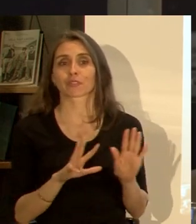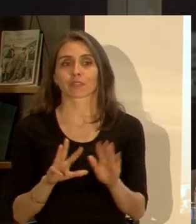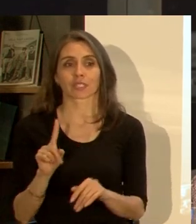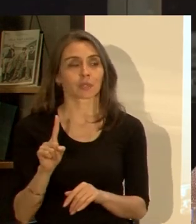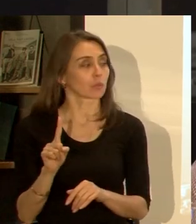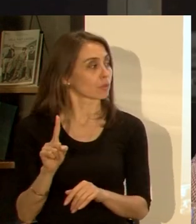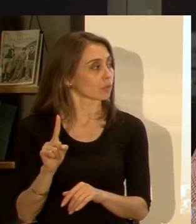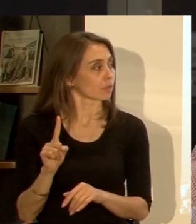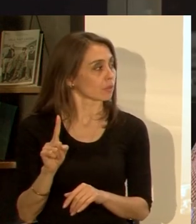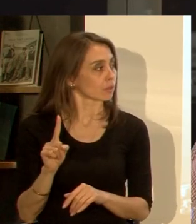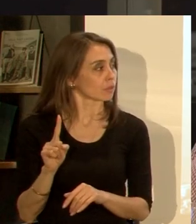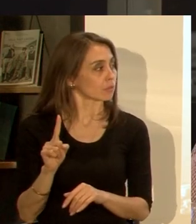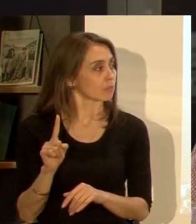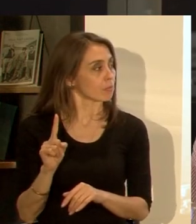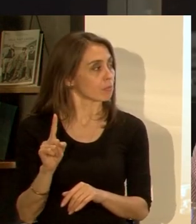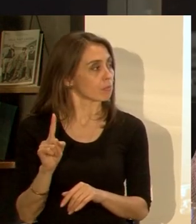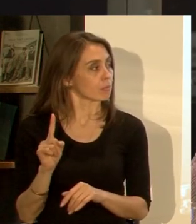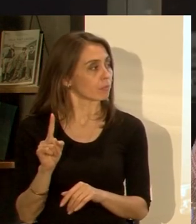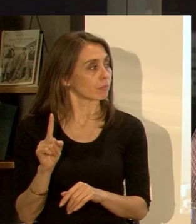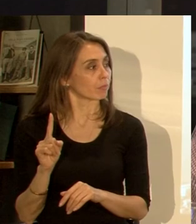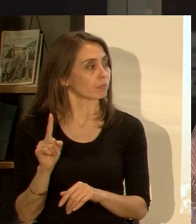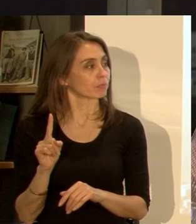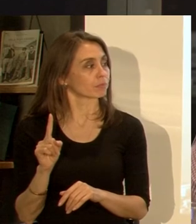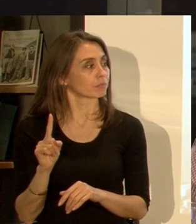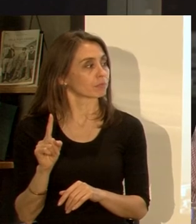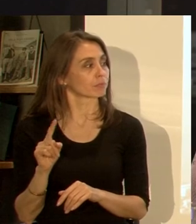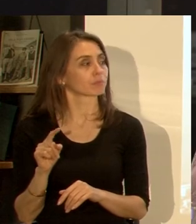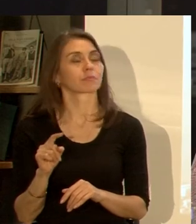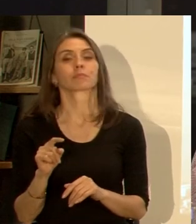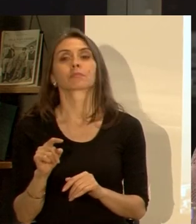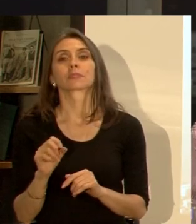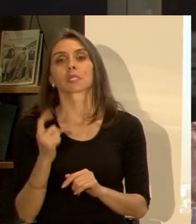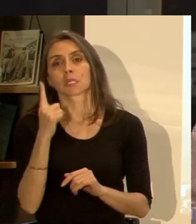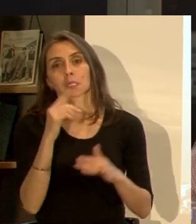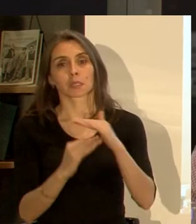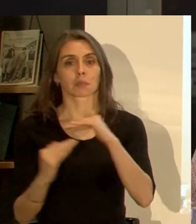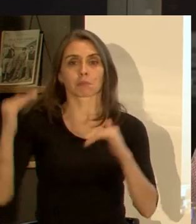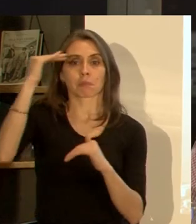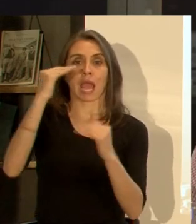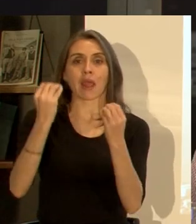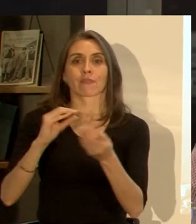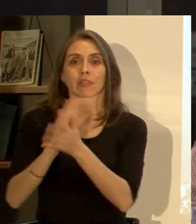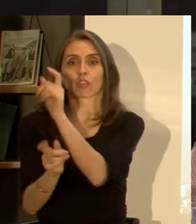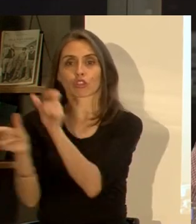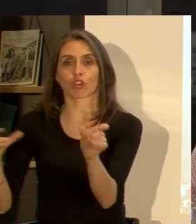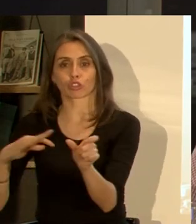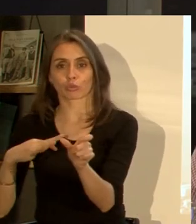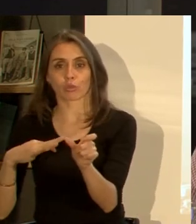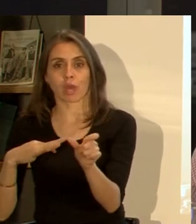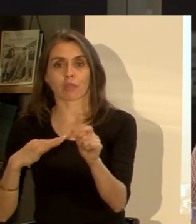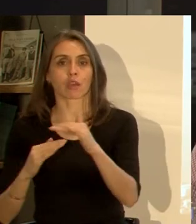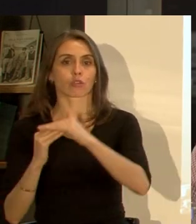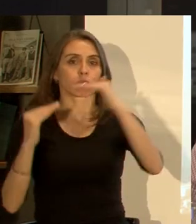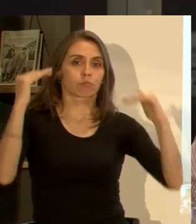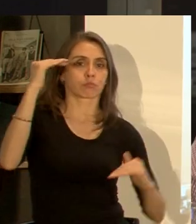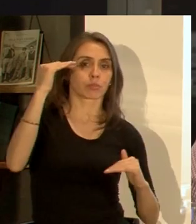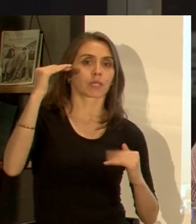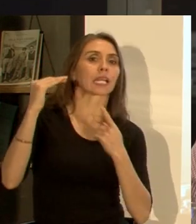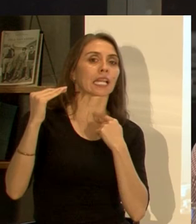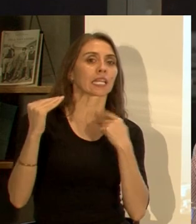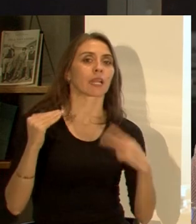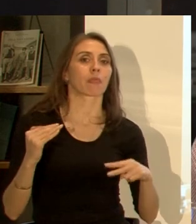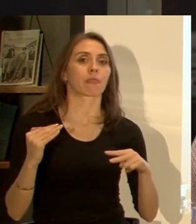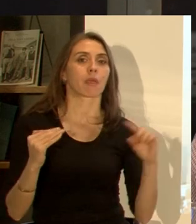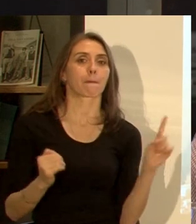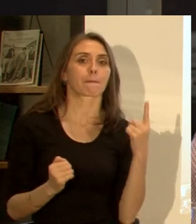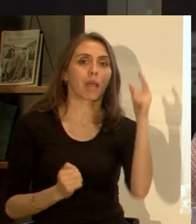equivoco y en el fondo lo que hace es anteponer el bien común por sobre el bien privado y es algo que nosotros tenemos